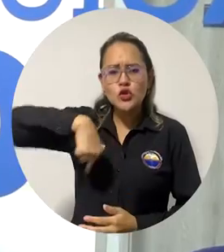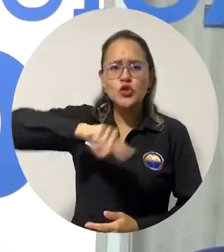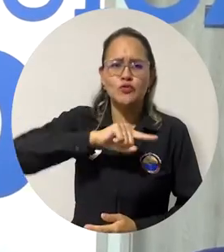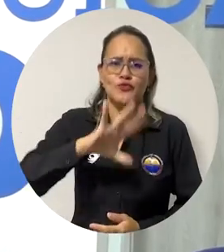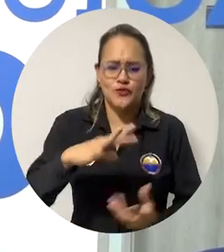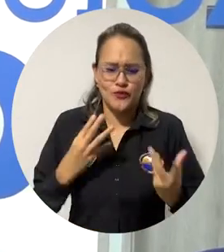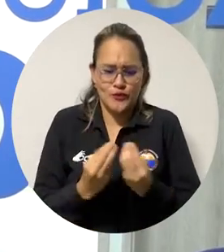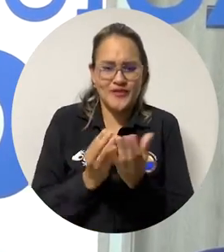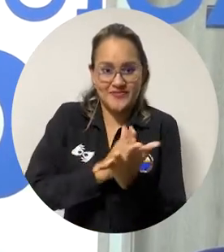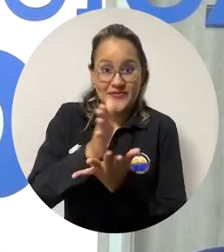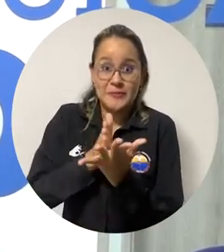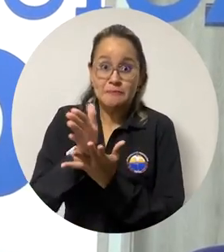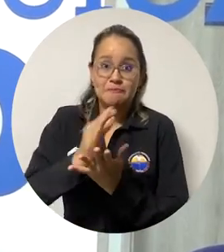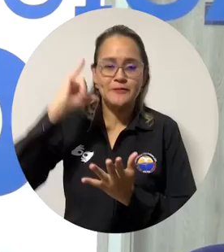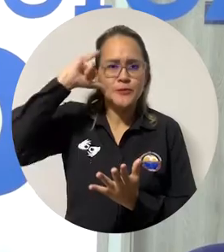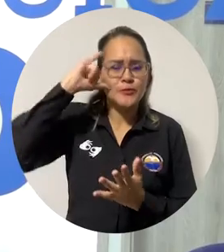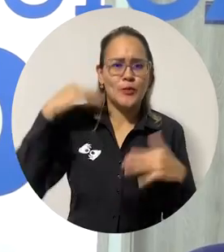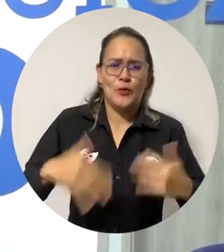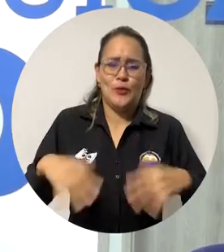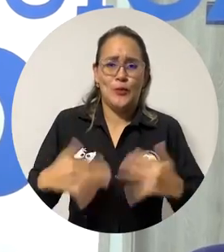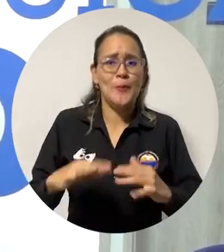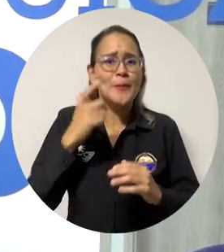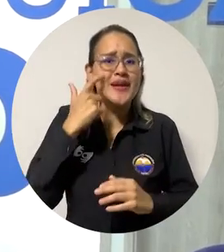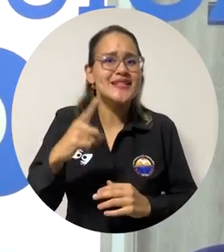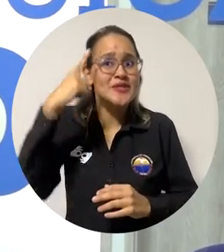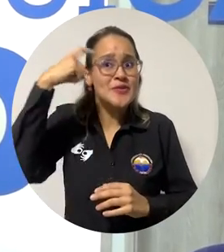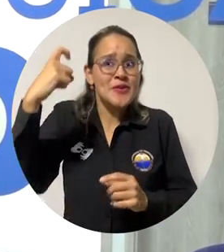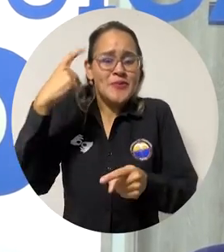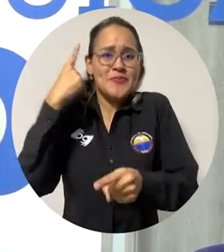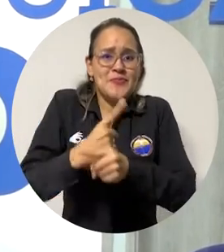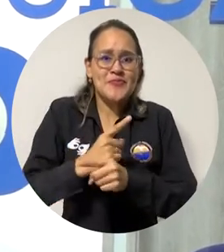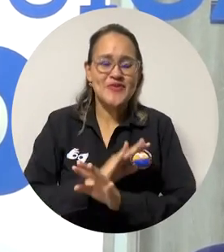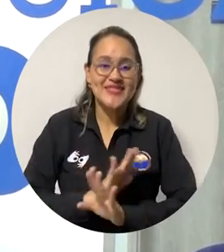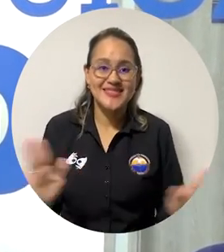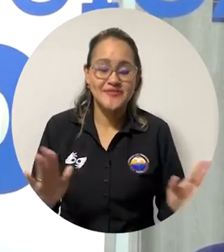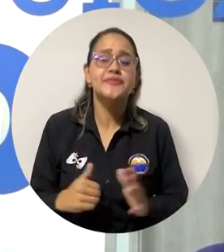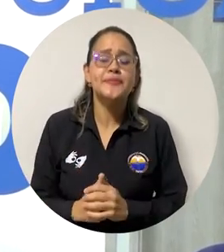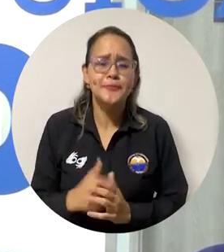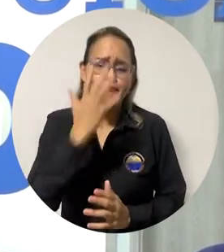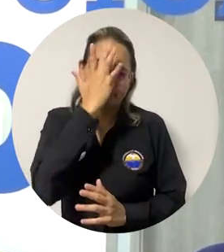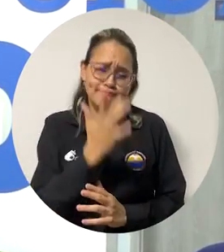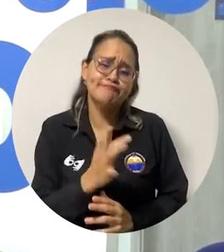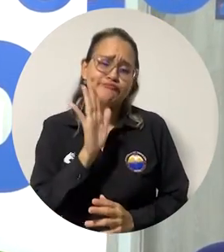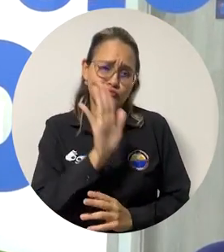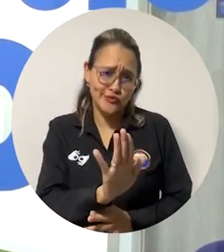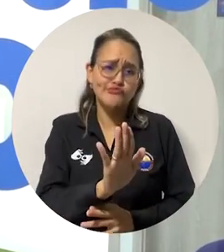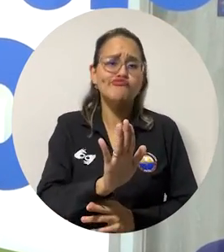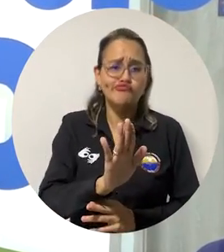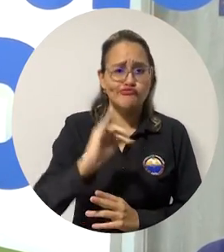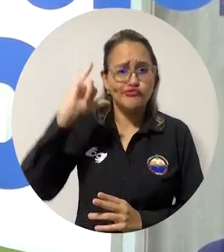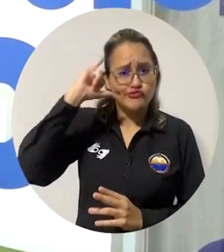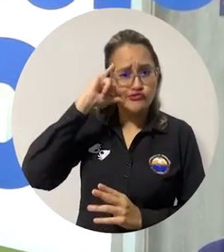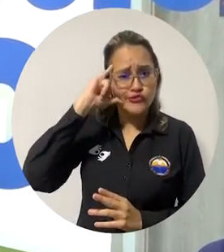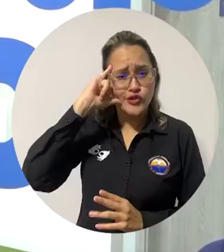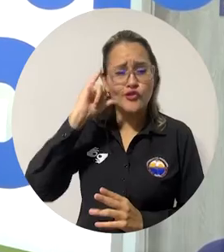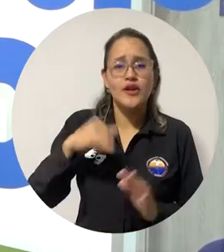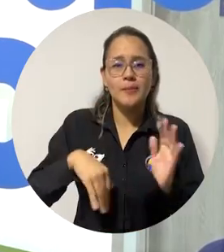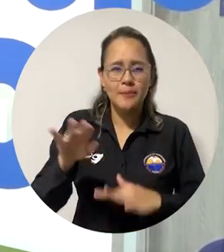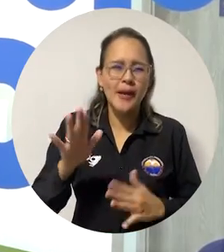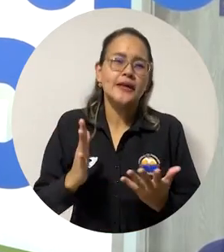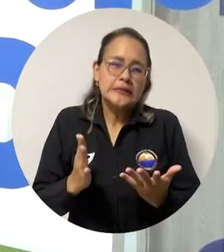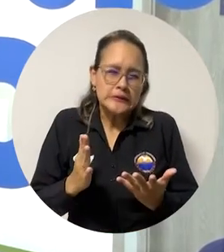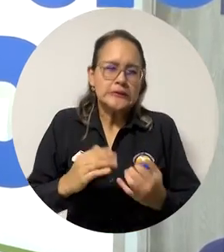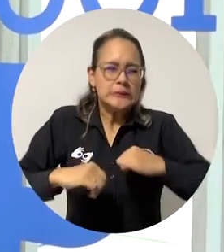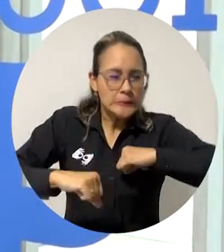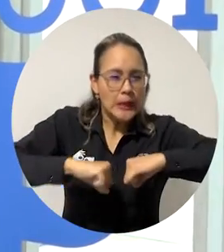Especialmente para el programa de psicología es, digamos, como un sueño cumplido, porque es un programa que está posicionado a nivel región,